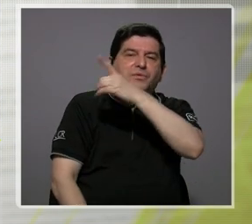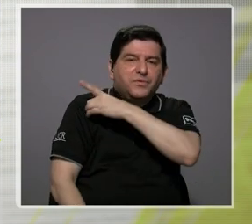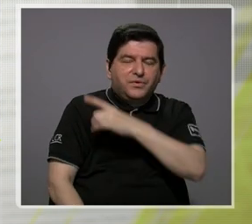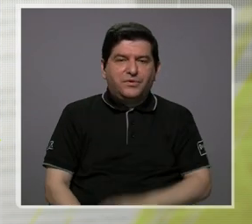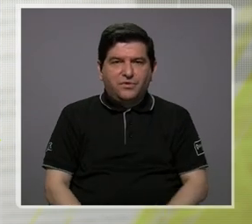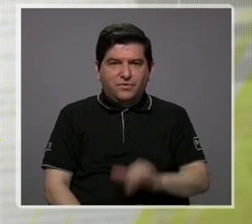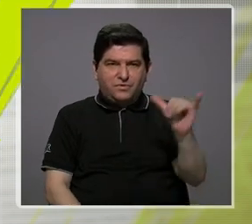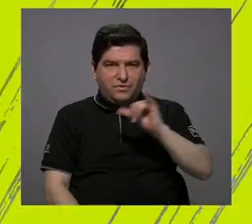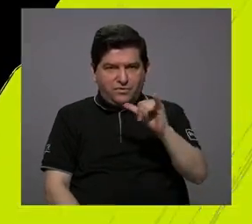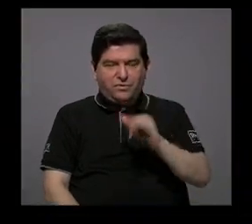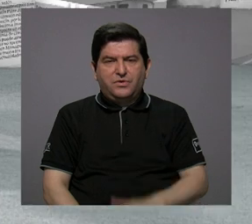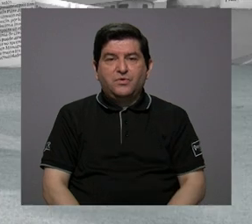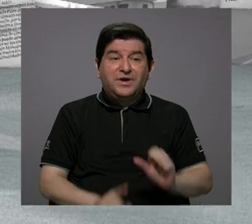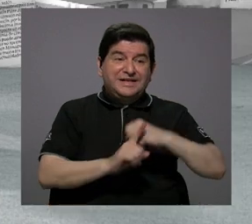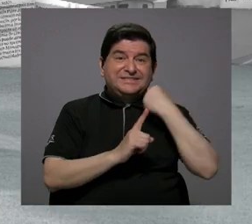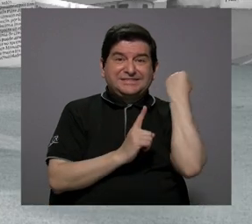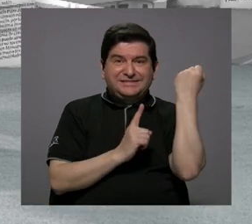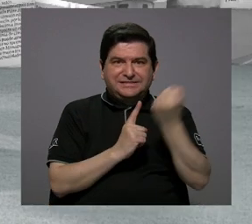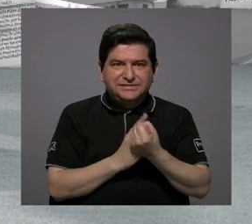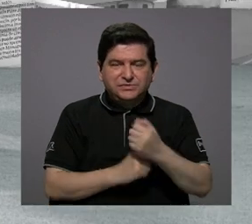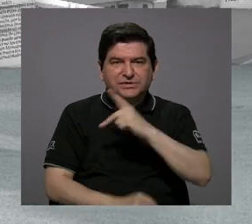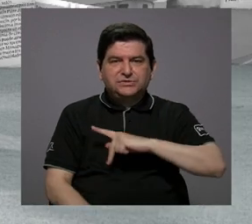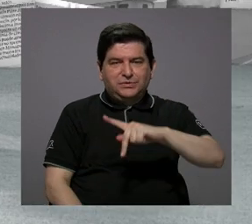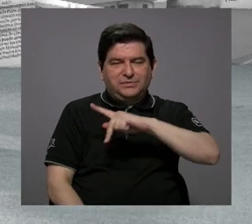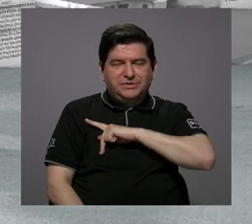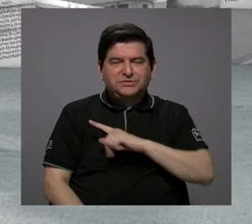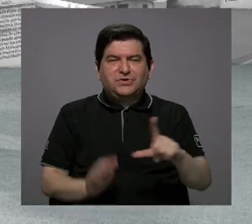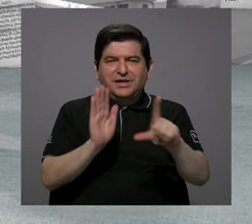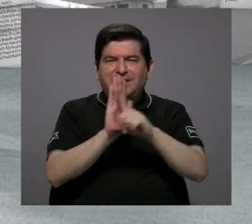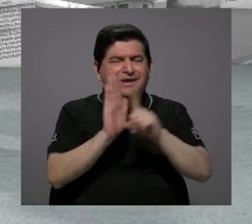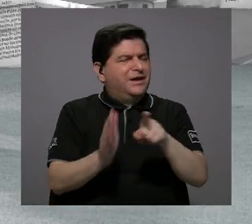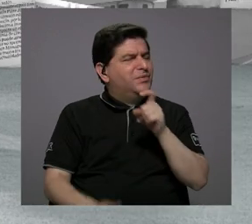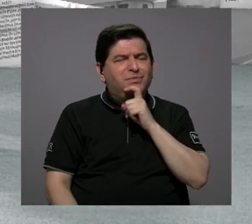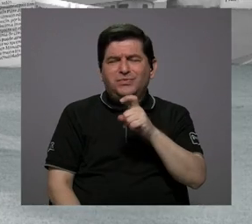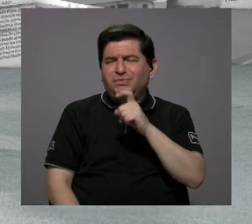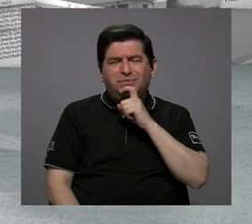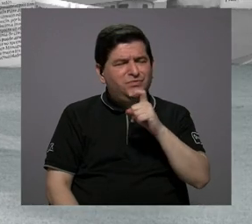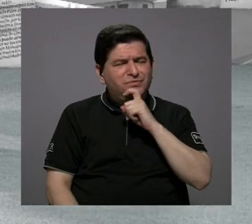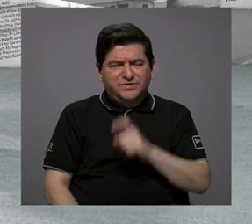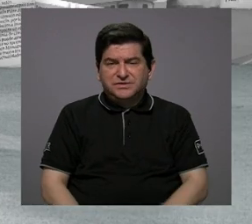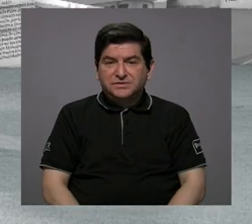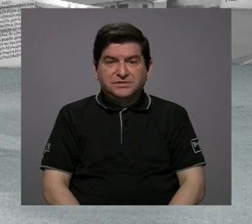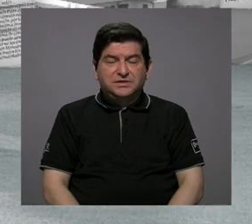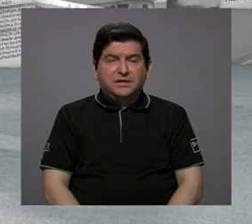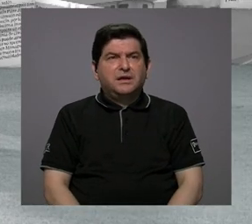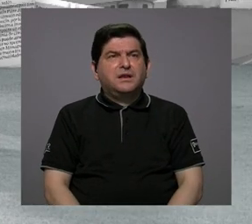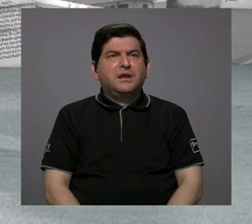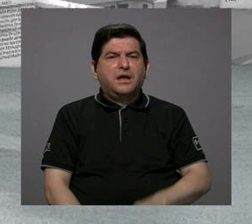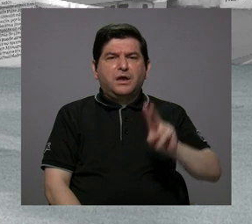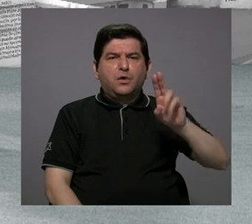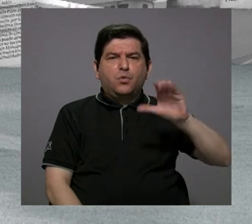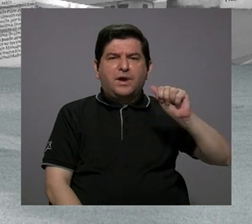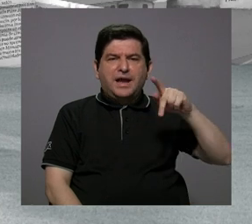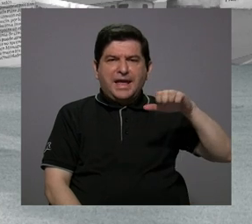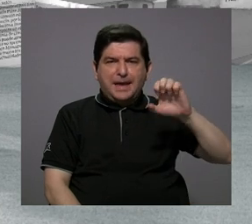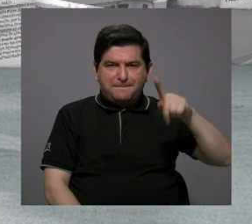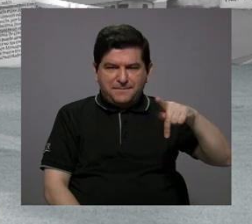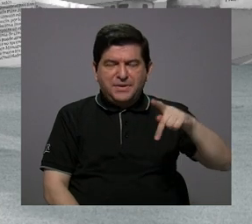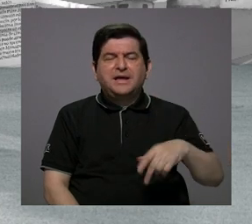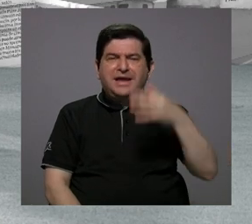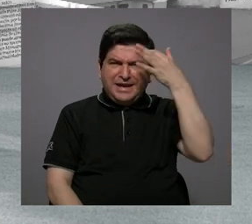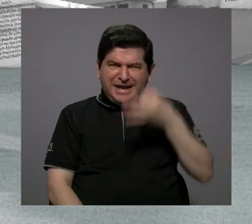también llevando situaciones personales, legales, muy complicado. En la misma OCAE, creo que han desfilado